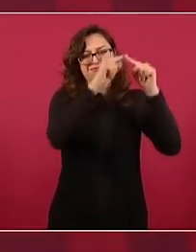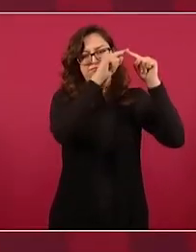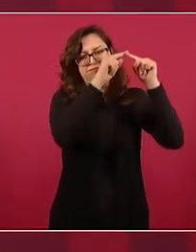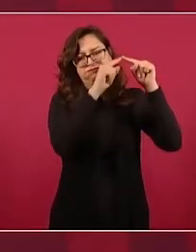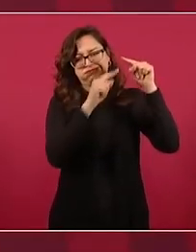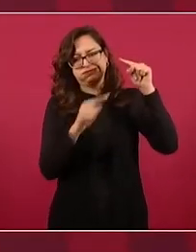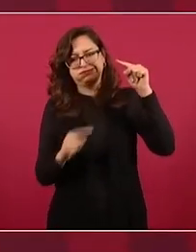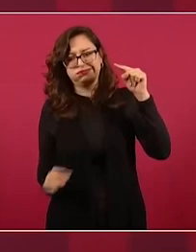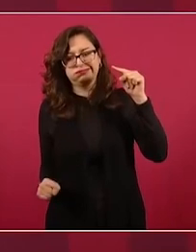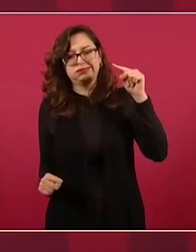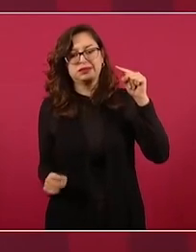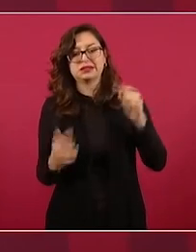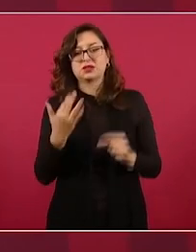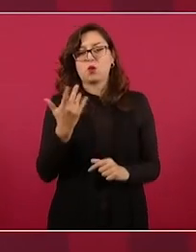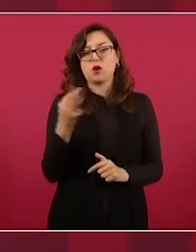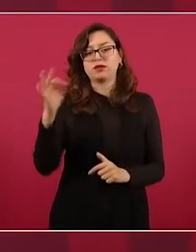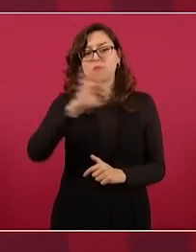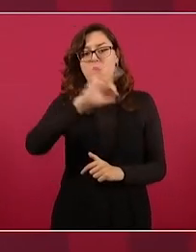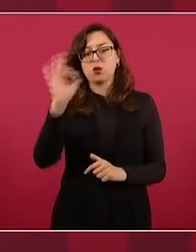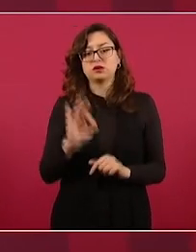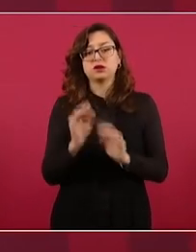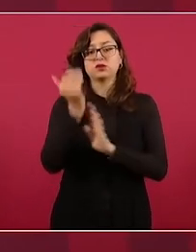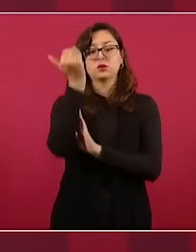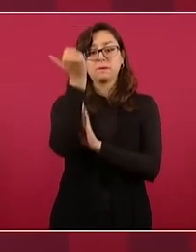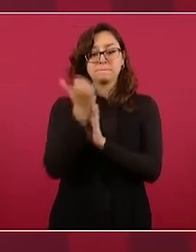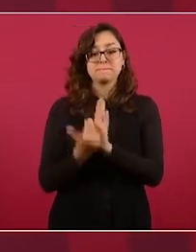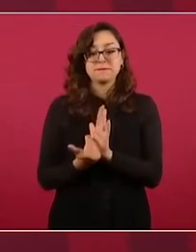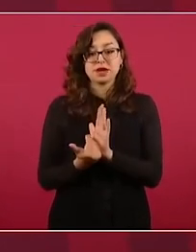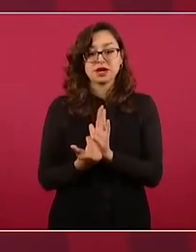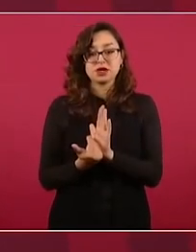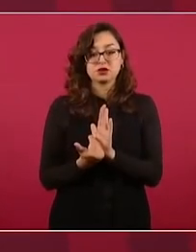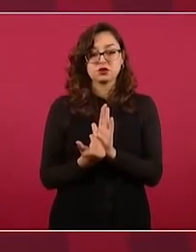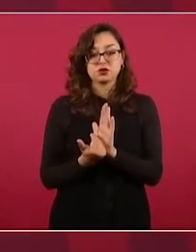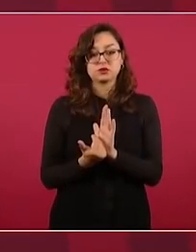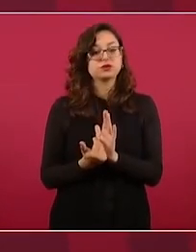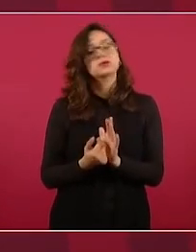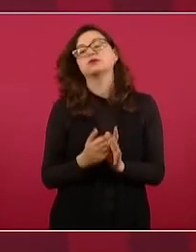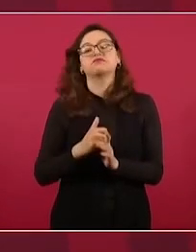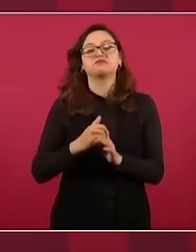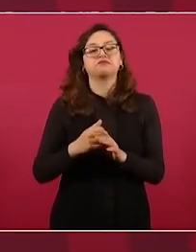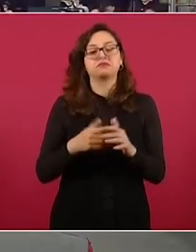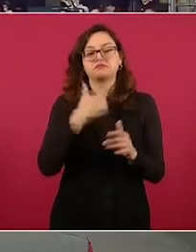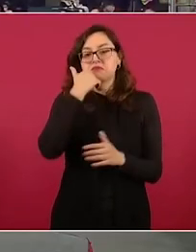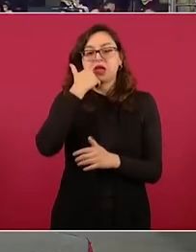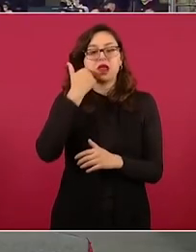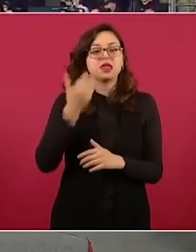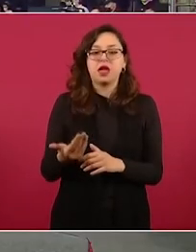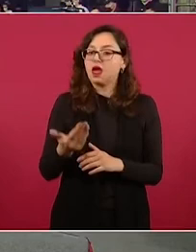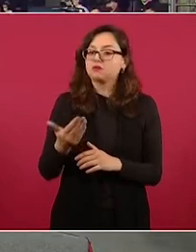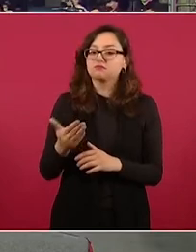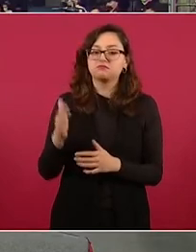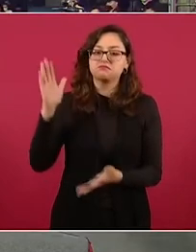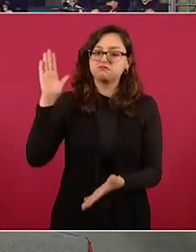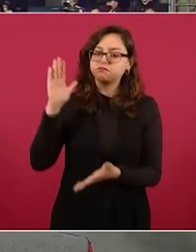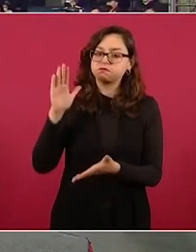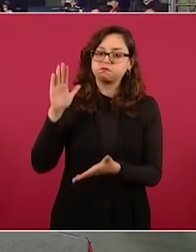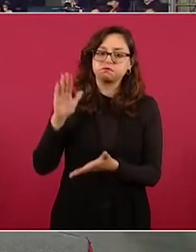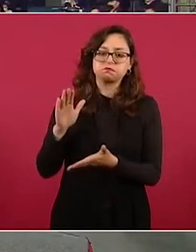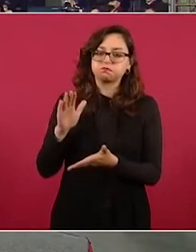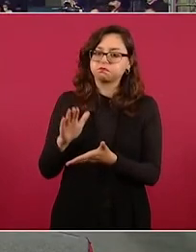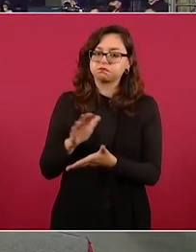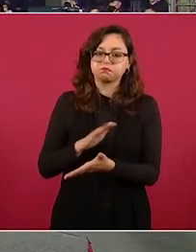la mitad, y iba así, o sea que